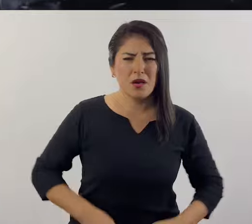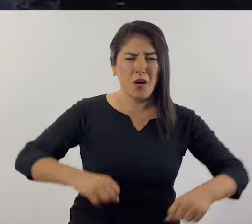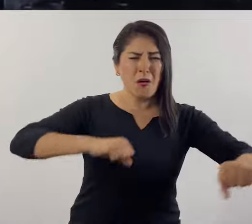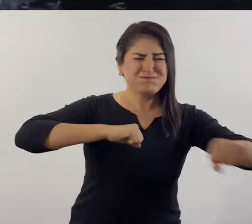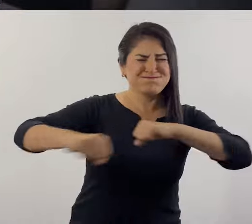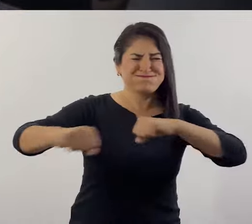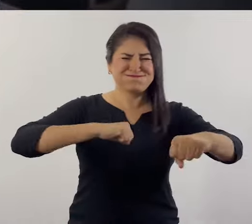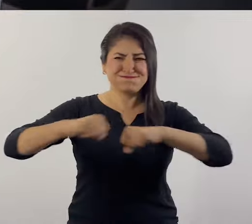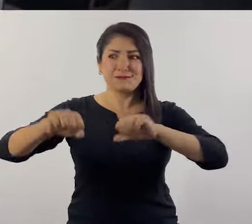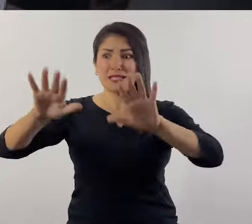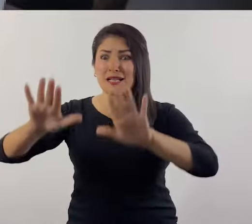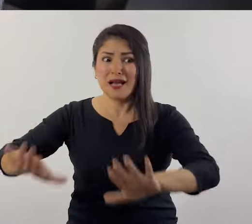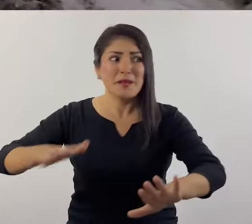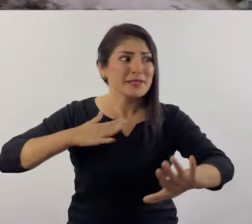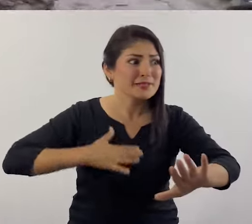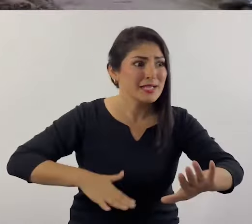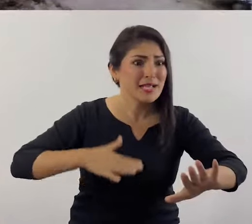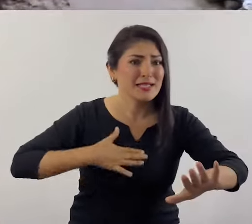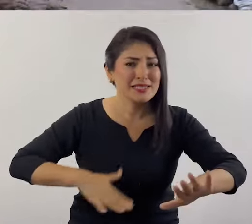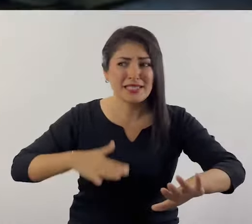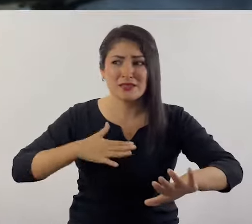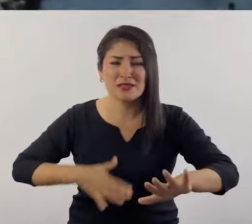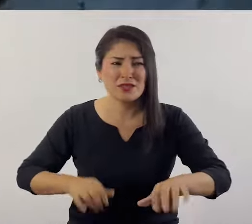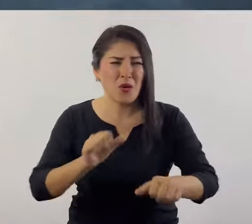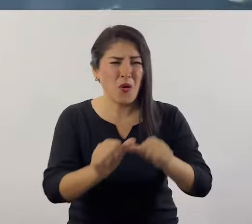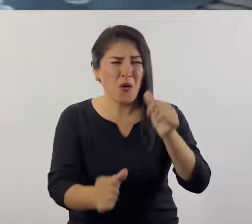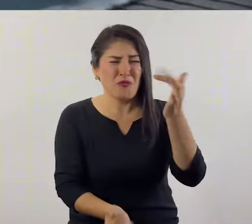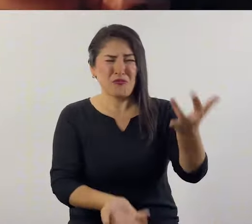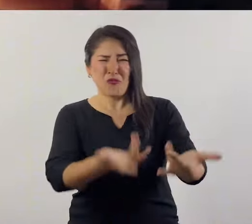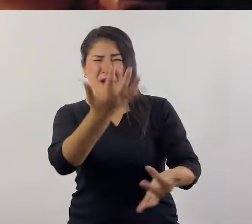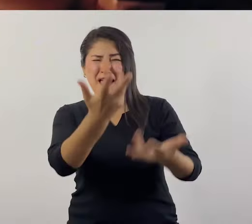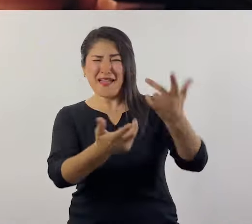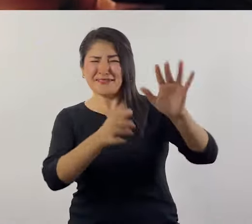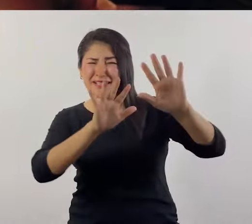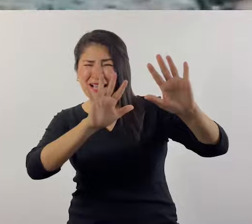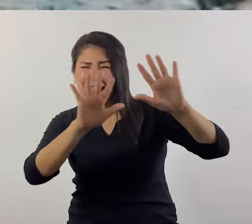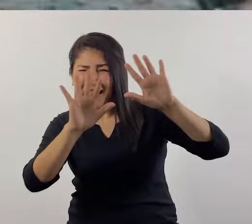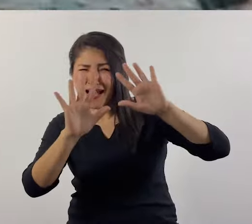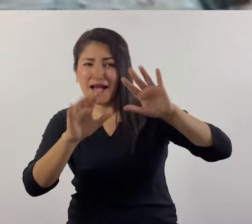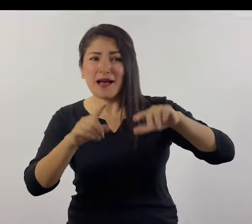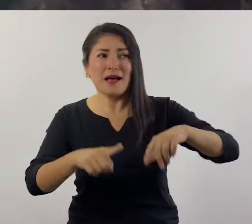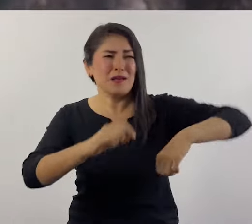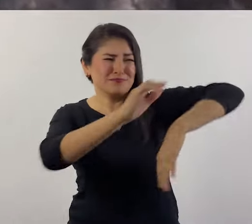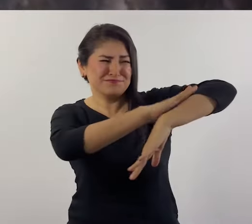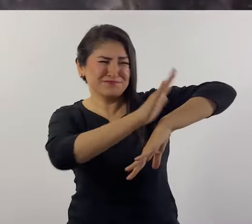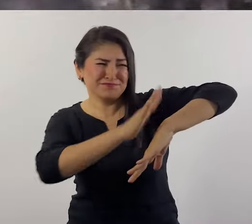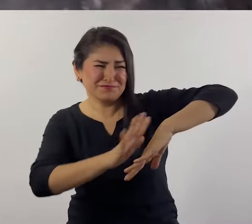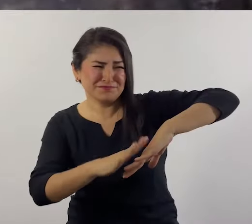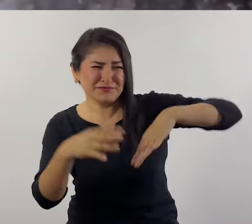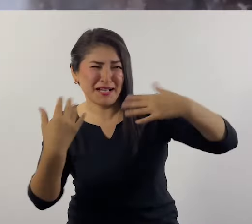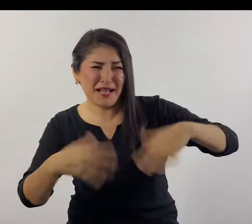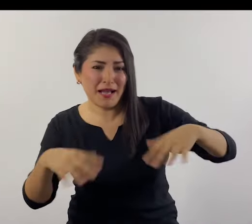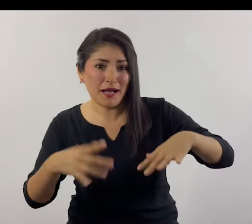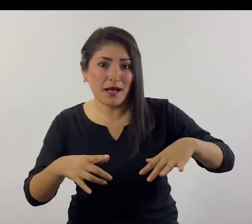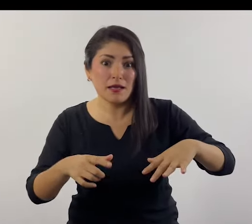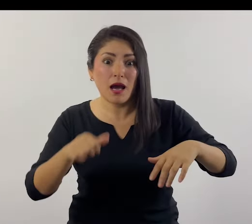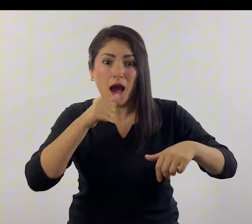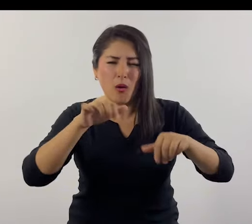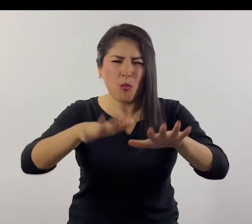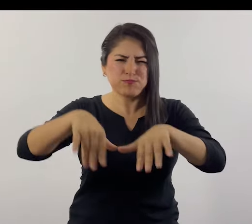Mantenga la calma en este momento que está produciendo un sismo. Un incendio que se registró. ¡Sigue saliendo! ¡Ay, Dios mío!